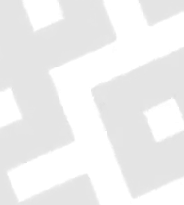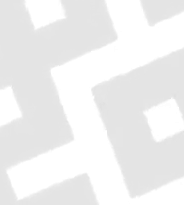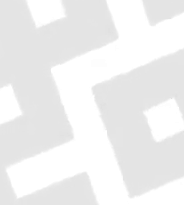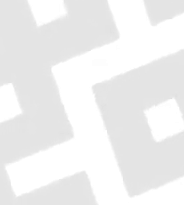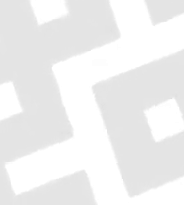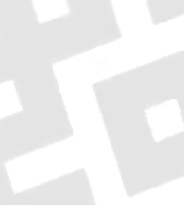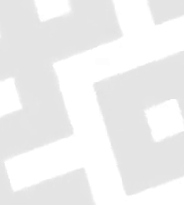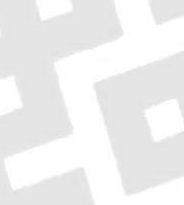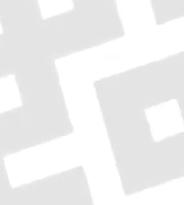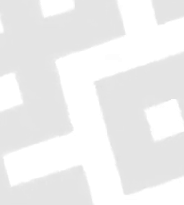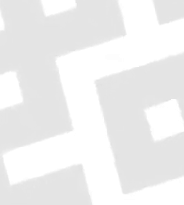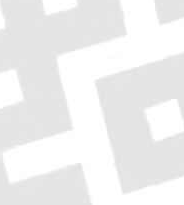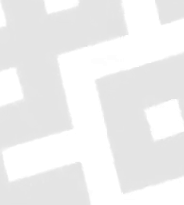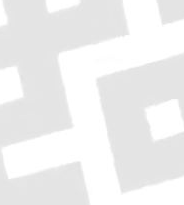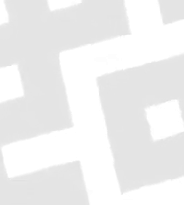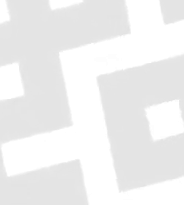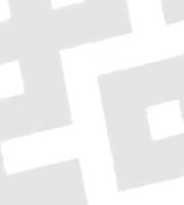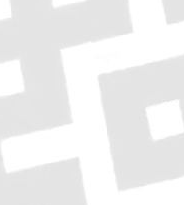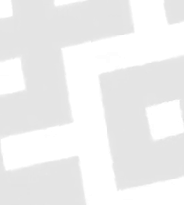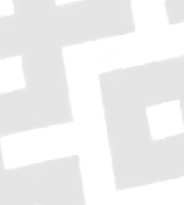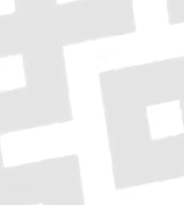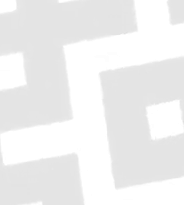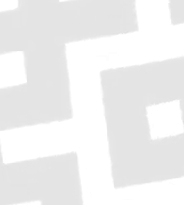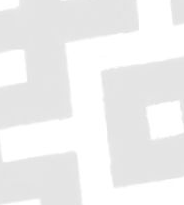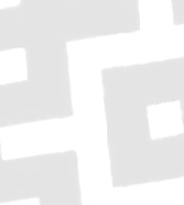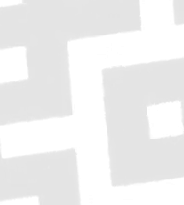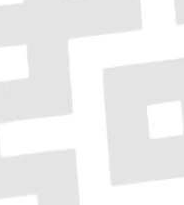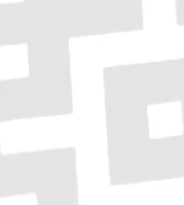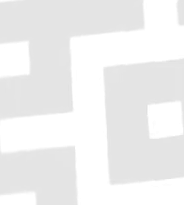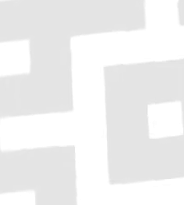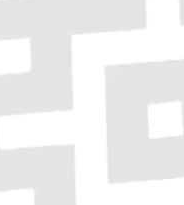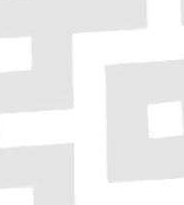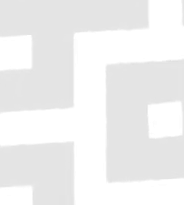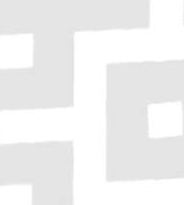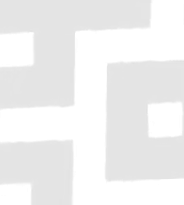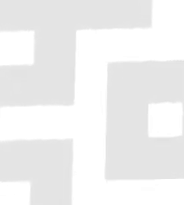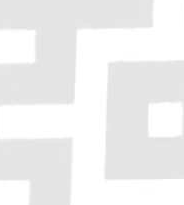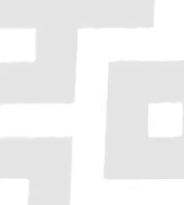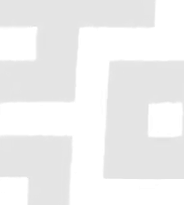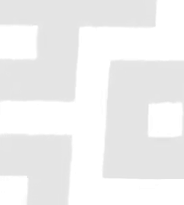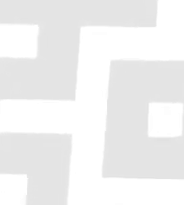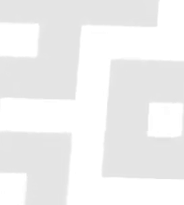Estrategia Estatal contra el Coronavirus. Actualización en Veracruz.